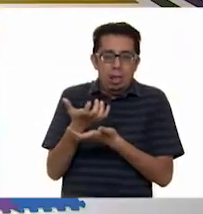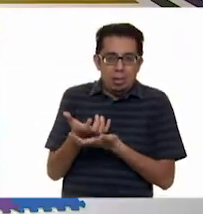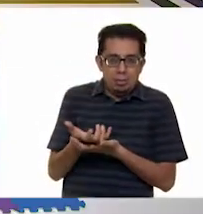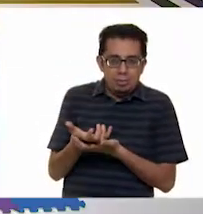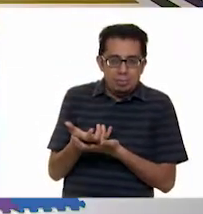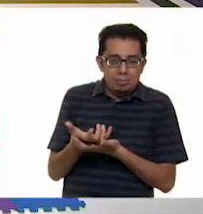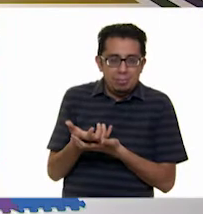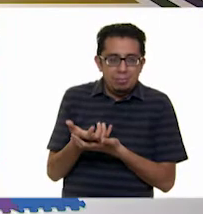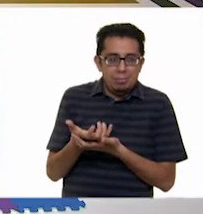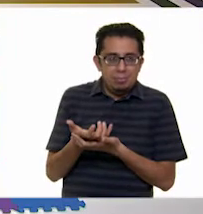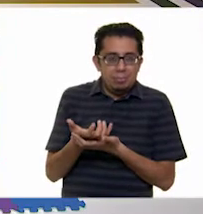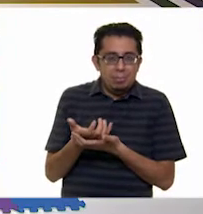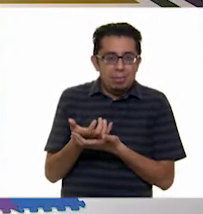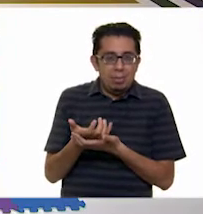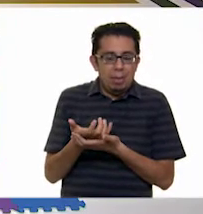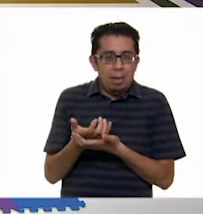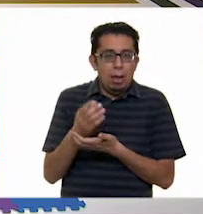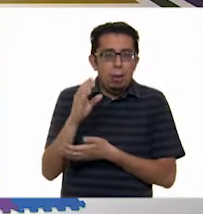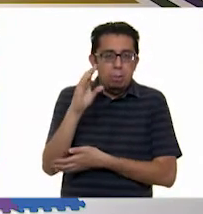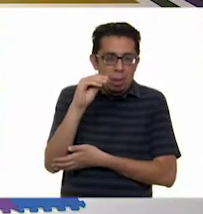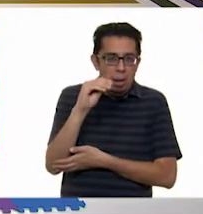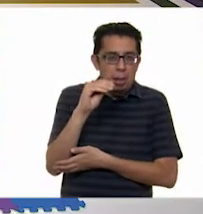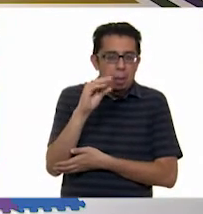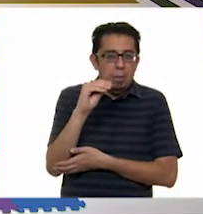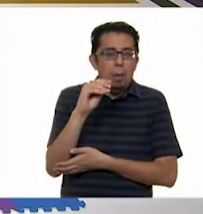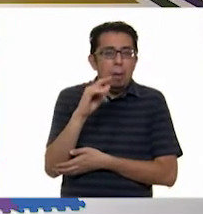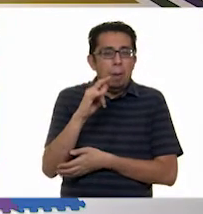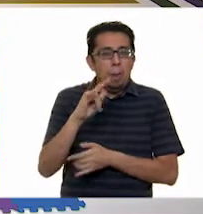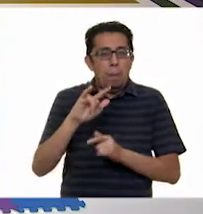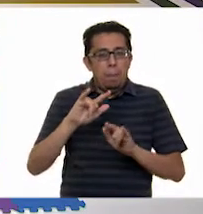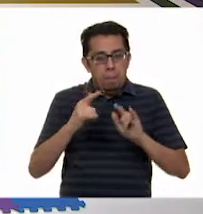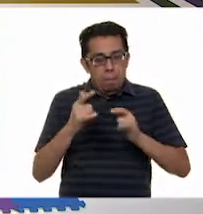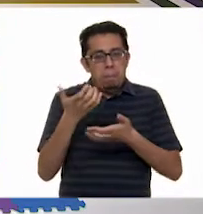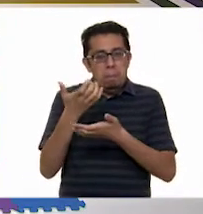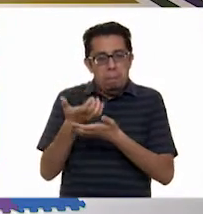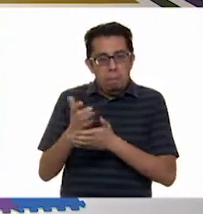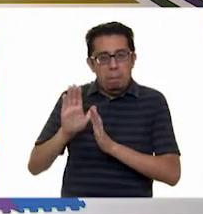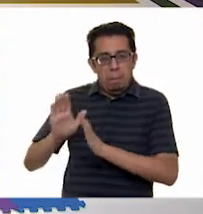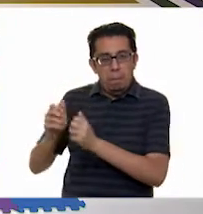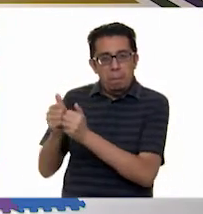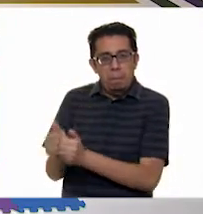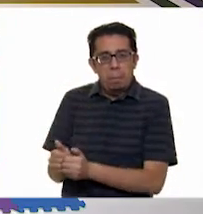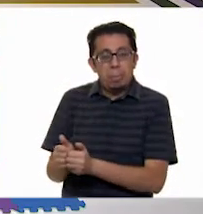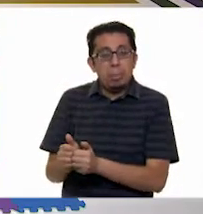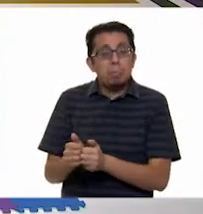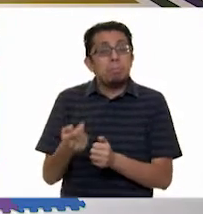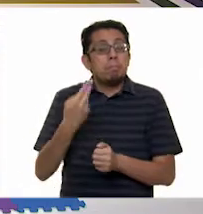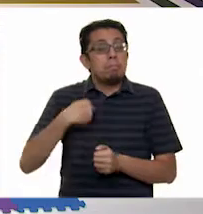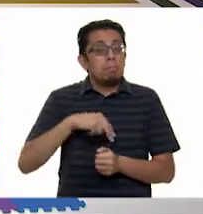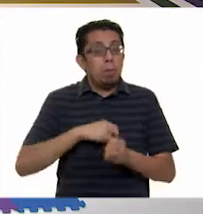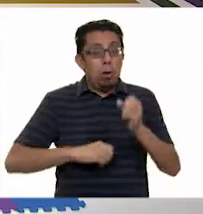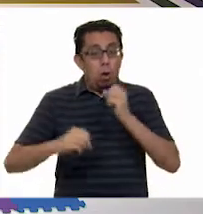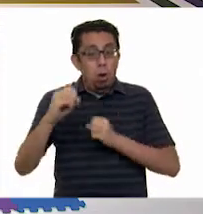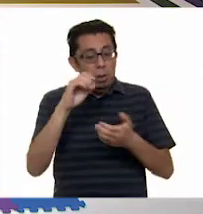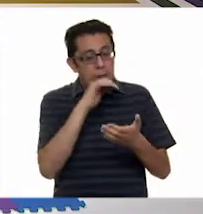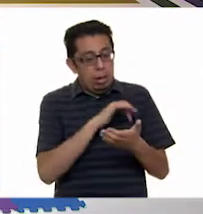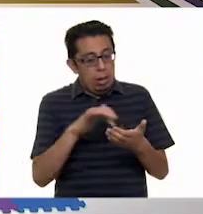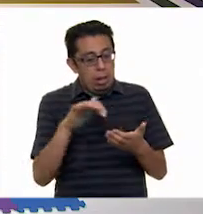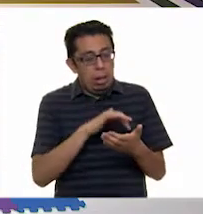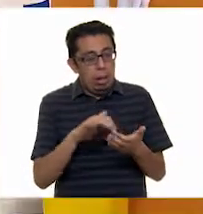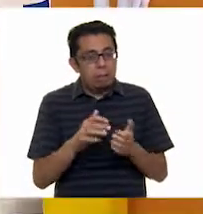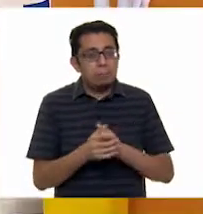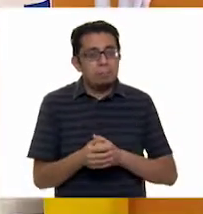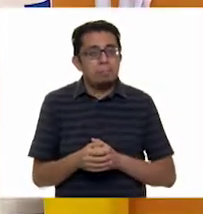nuestros títeres. Ajá. Y aquí pensando en lo que leemos la obra, ¿cómo les vamos a poner,